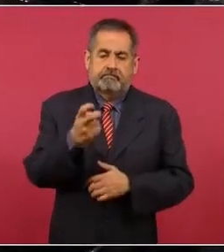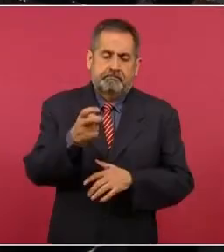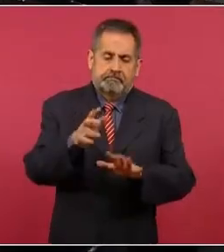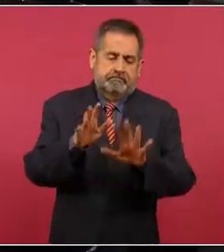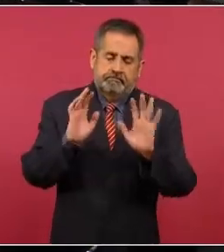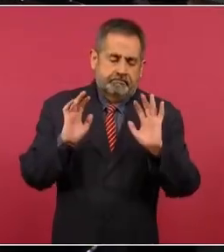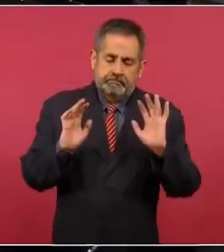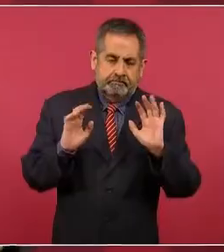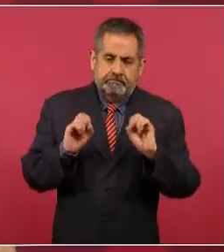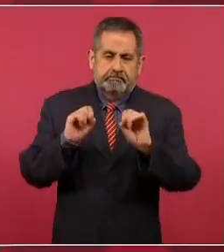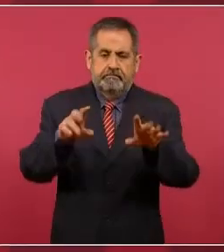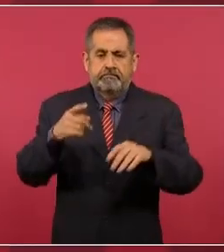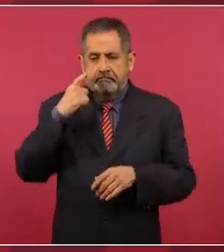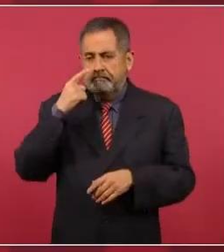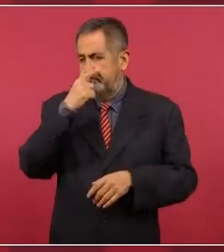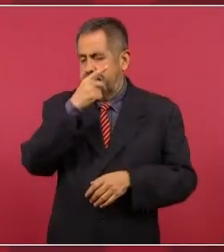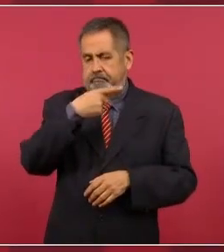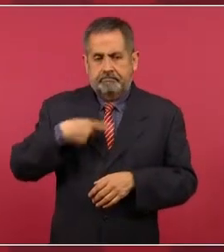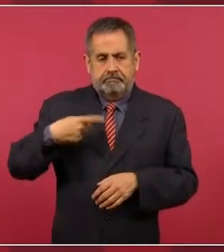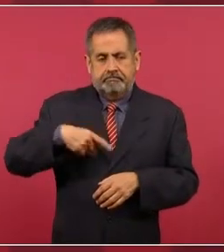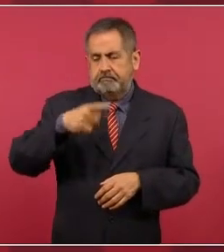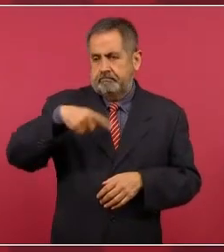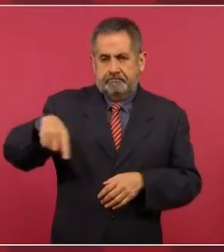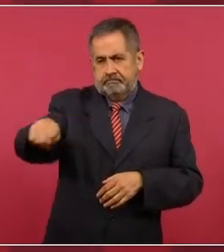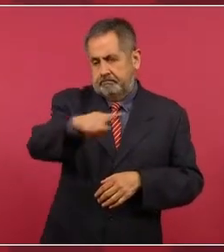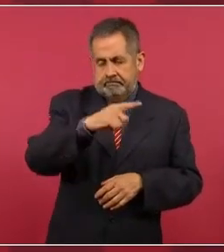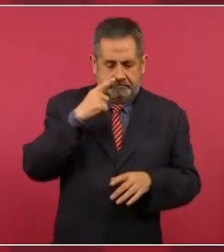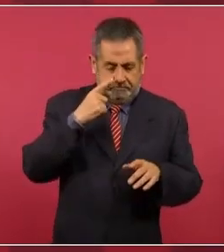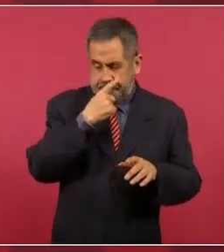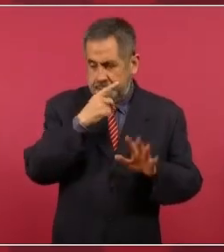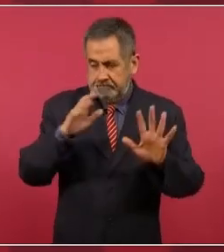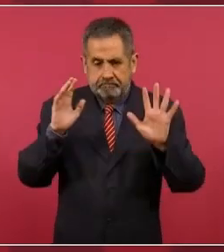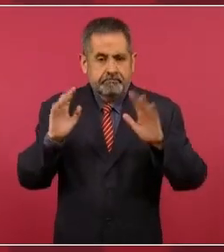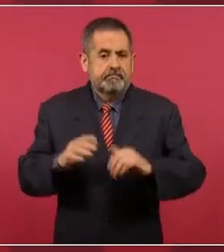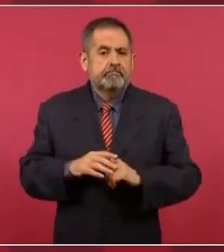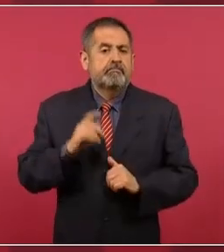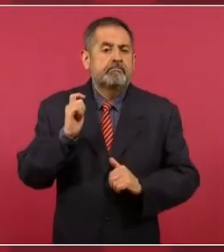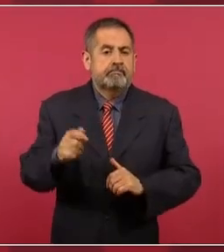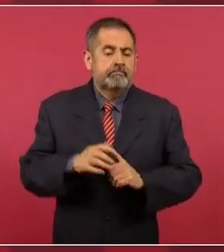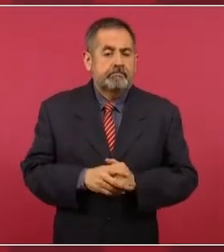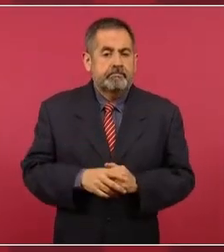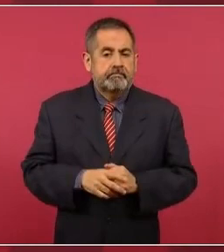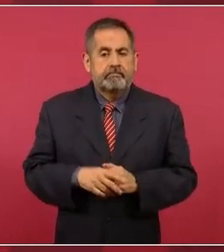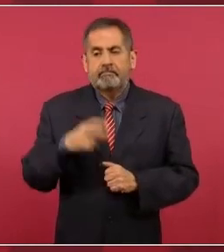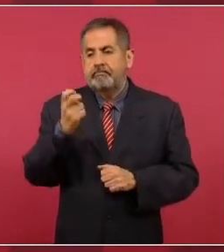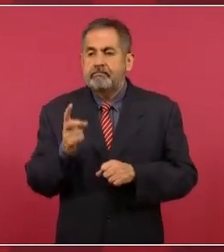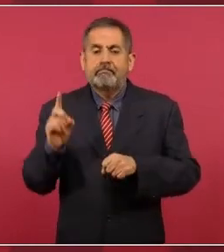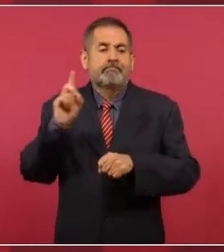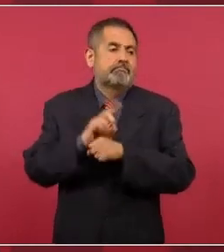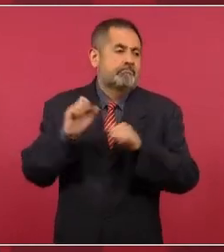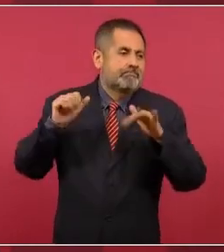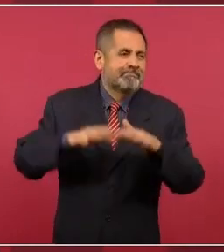a la gente, pero es la celebración